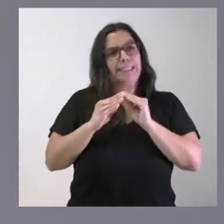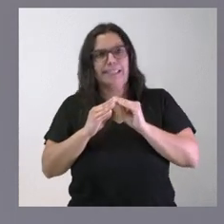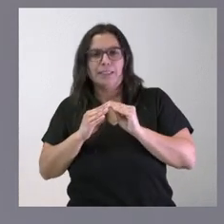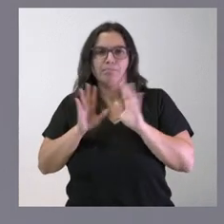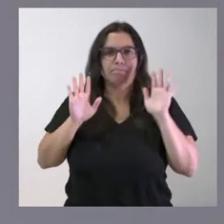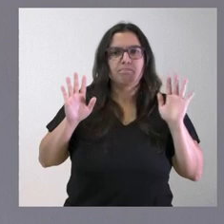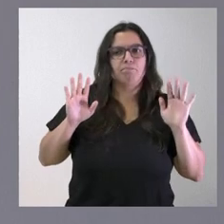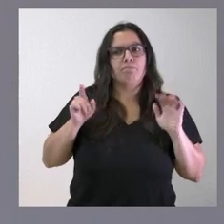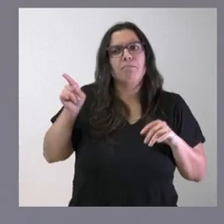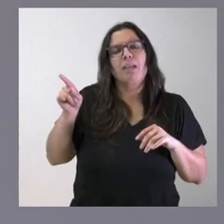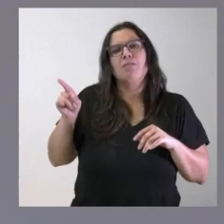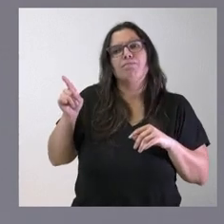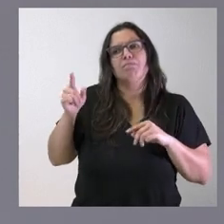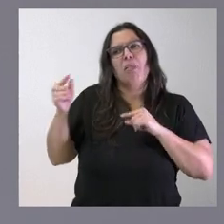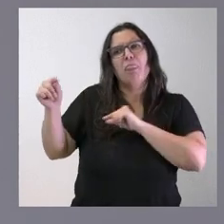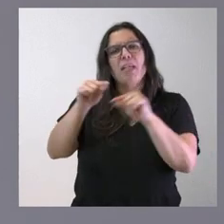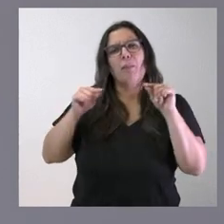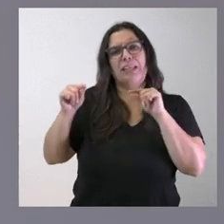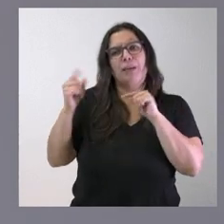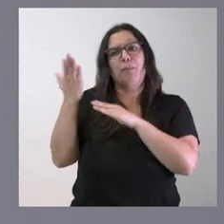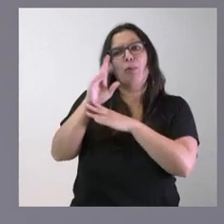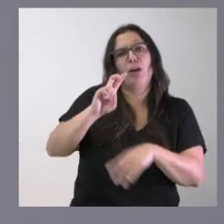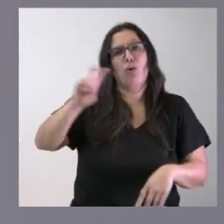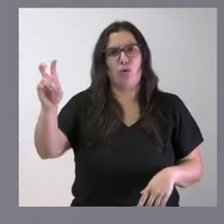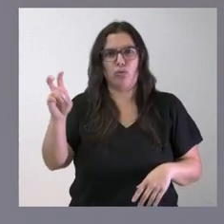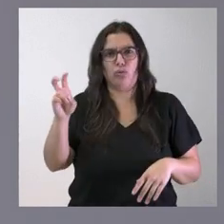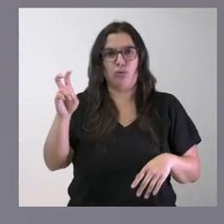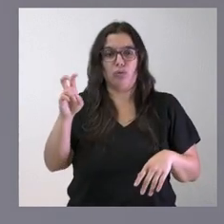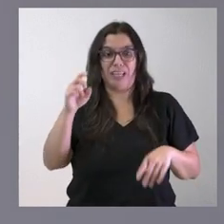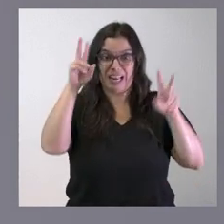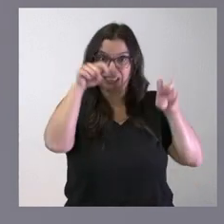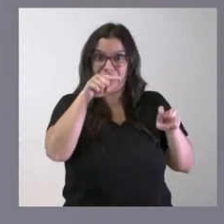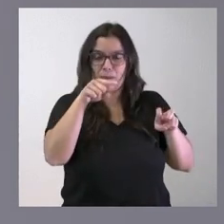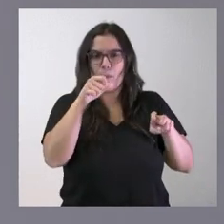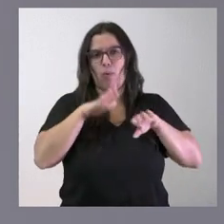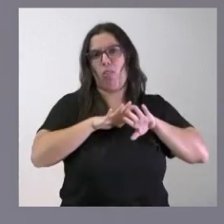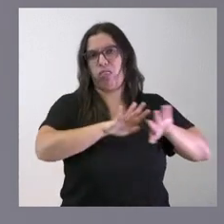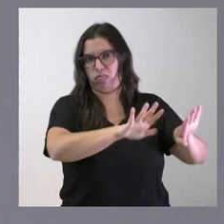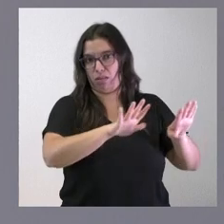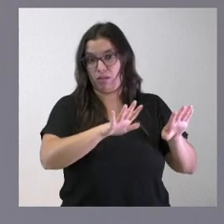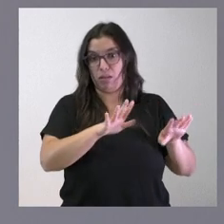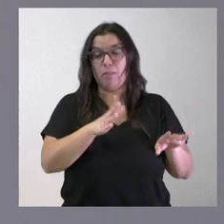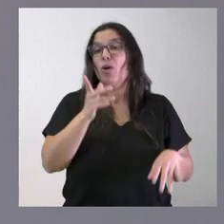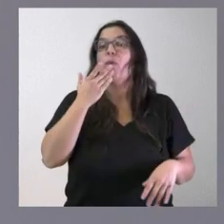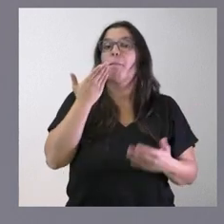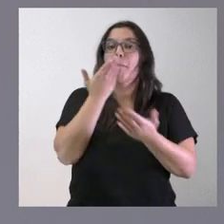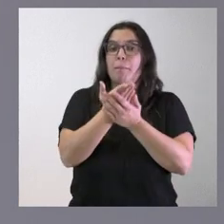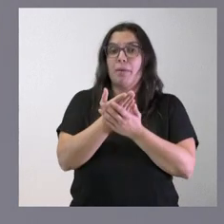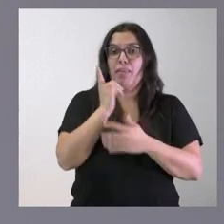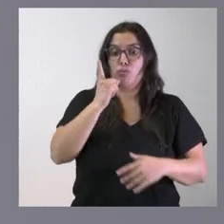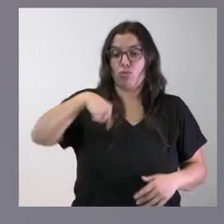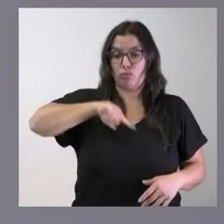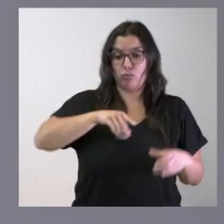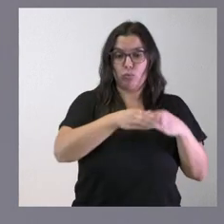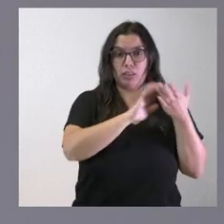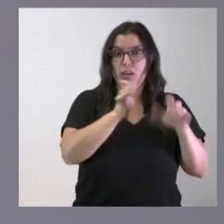aborda otro tipo de debates que vienen a dejar de lado esta cuestión, que es una demanda no solamente de la Junta de Castilla